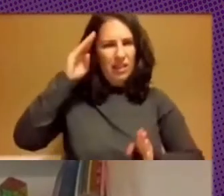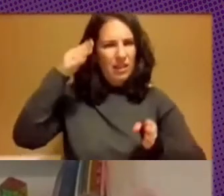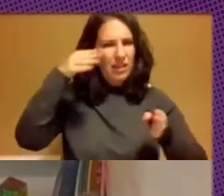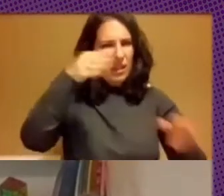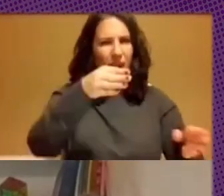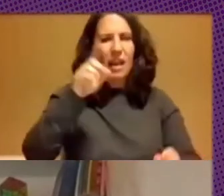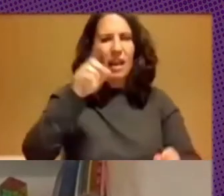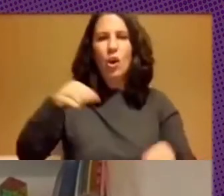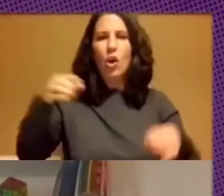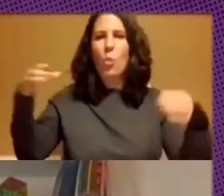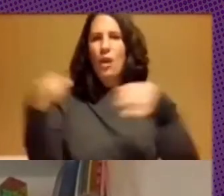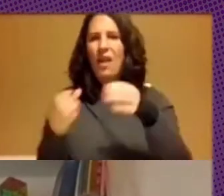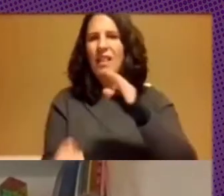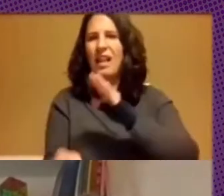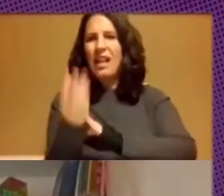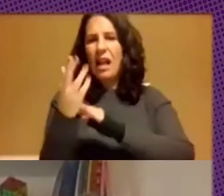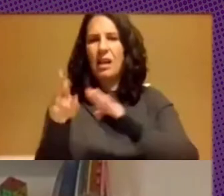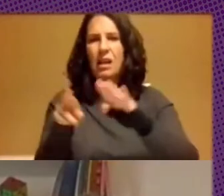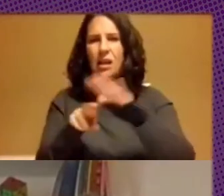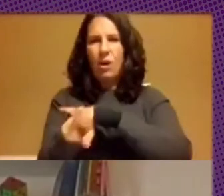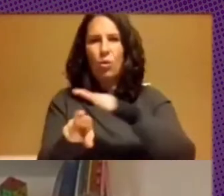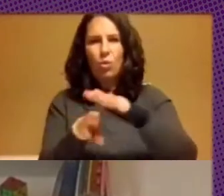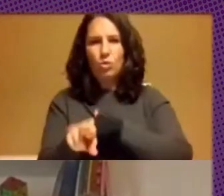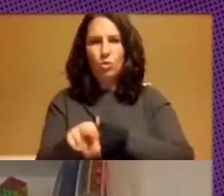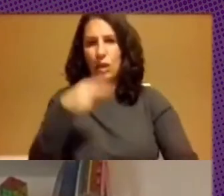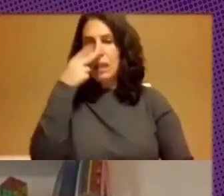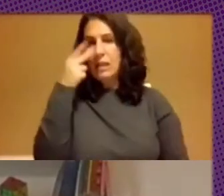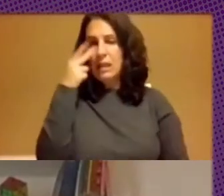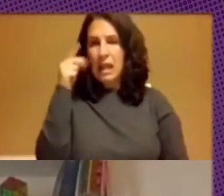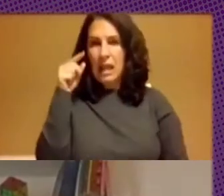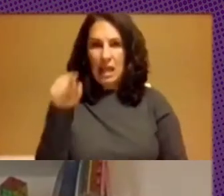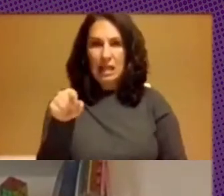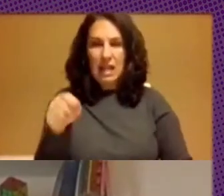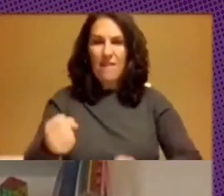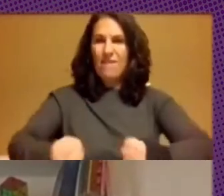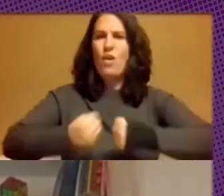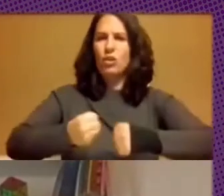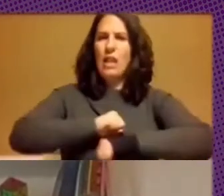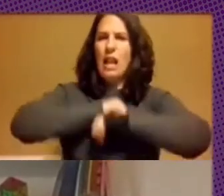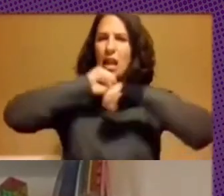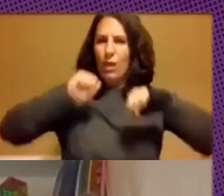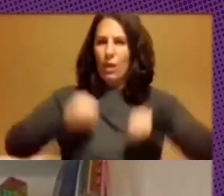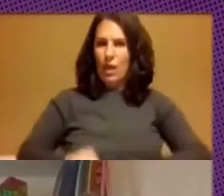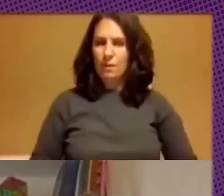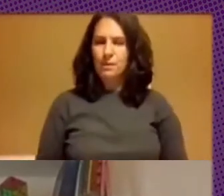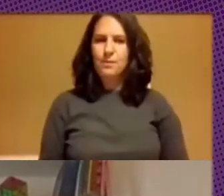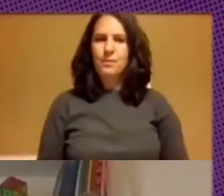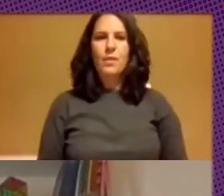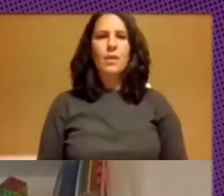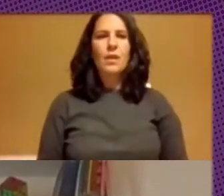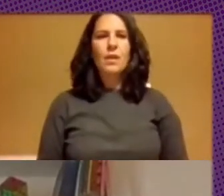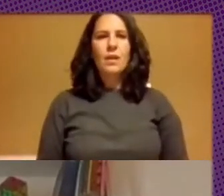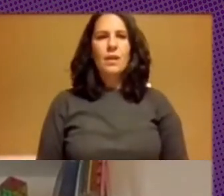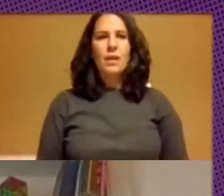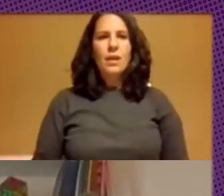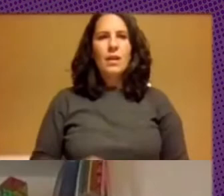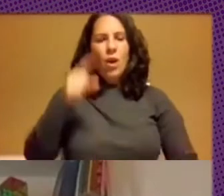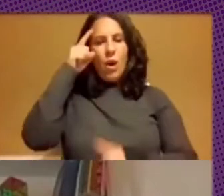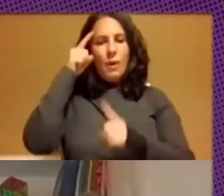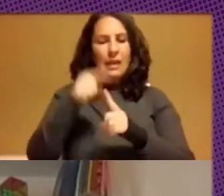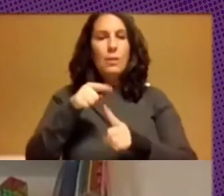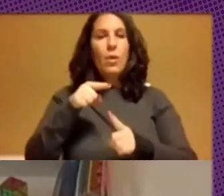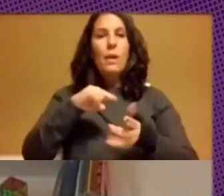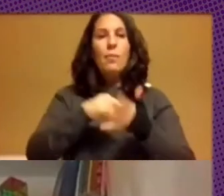de creadores de recursos que nos interesaba fortalecer definitivamente no fue objetivo de este